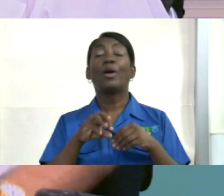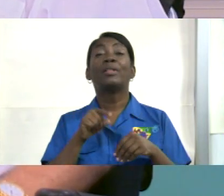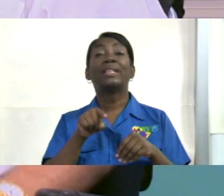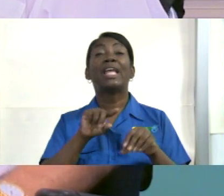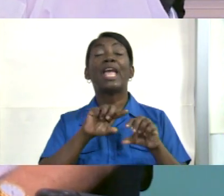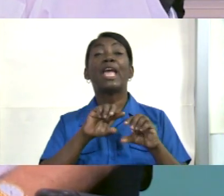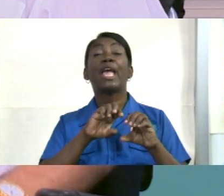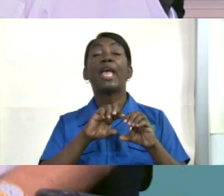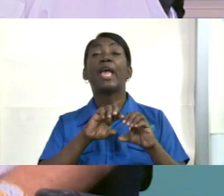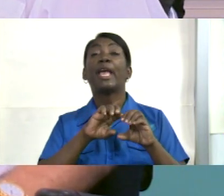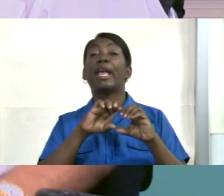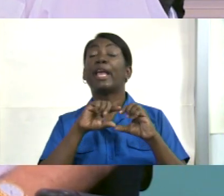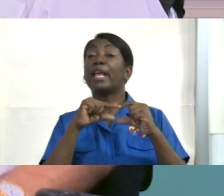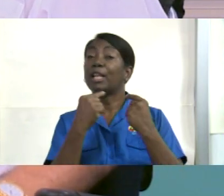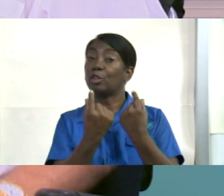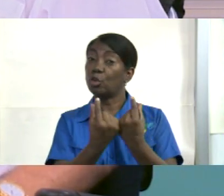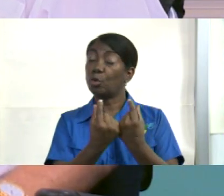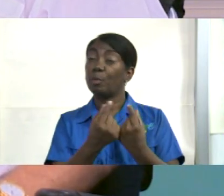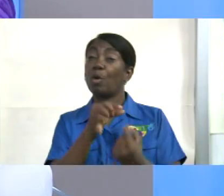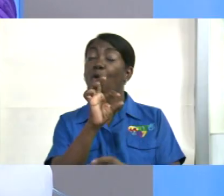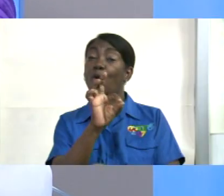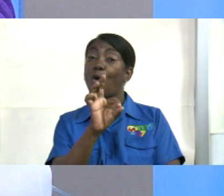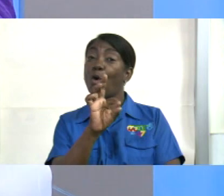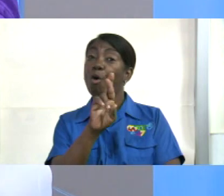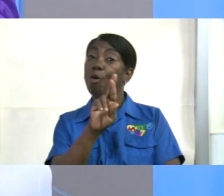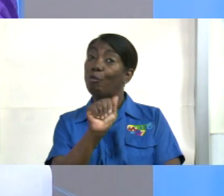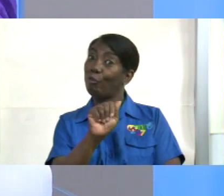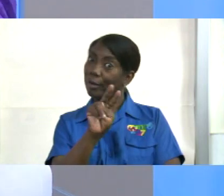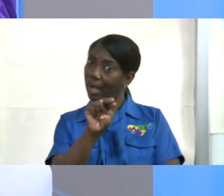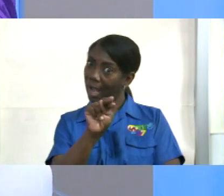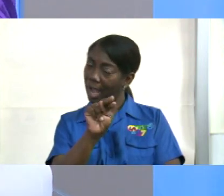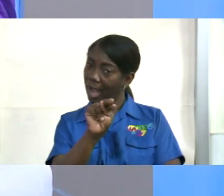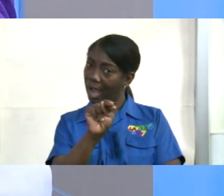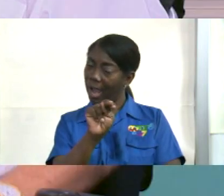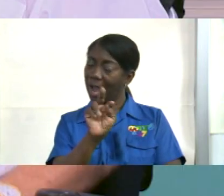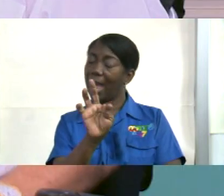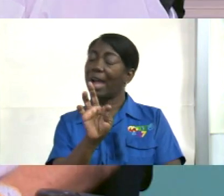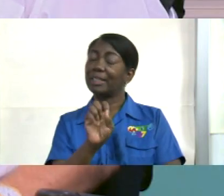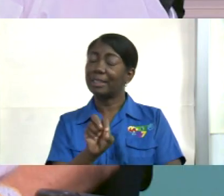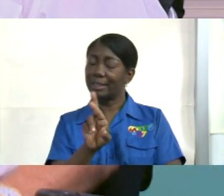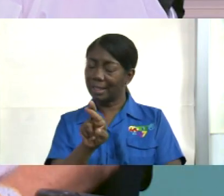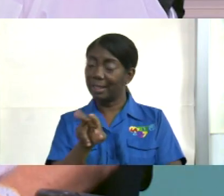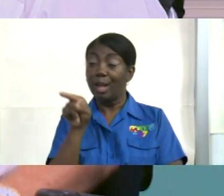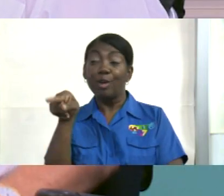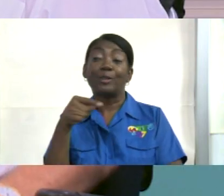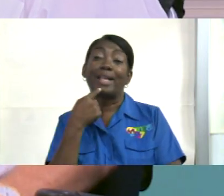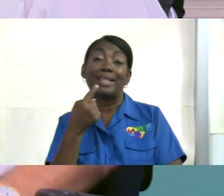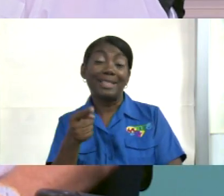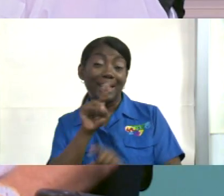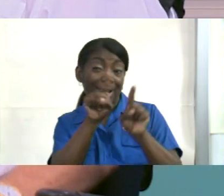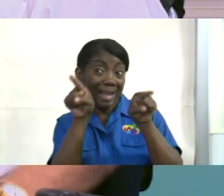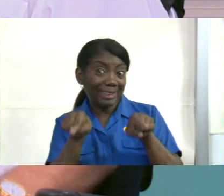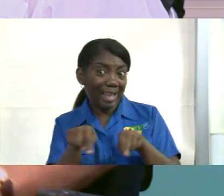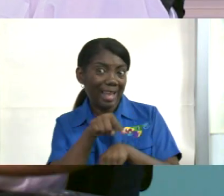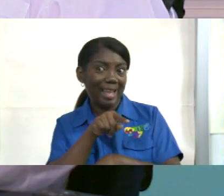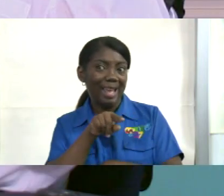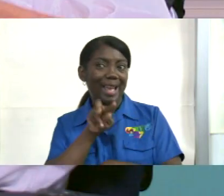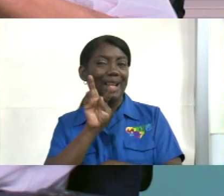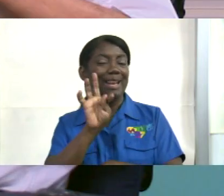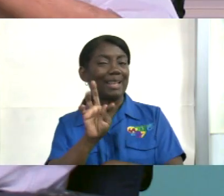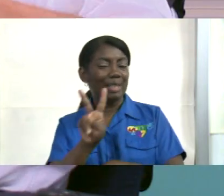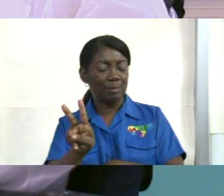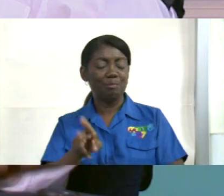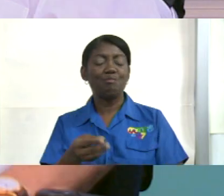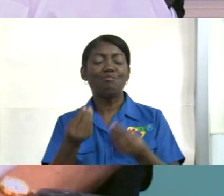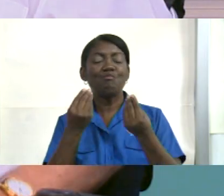cristiana como no bueno lo está diciendo en pantalla con mucho gusto me aceptan con